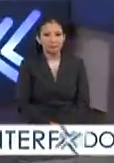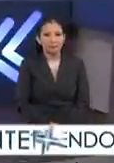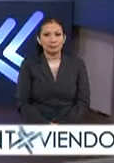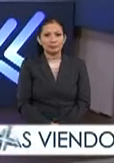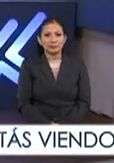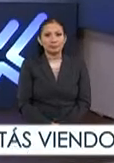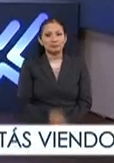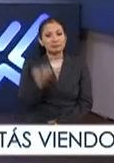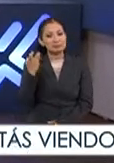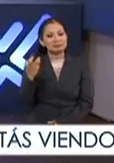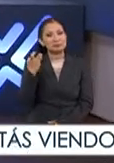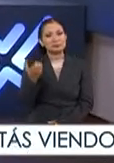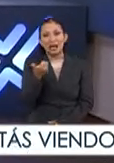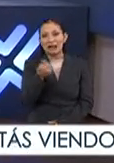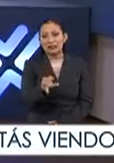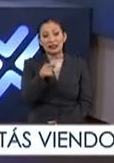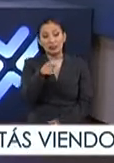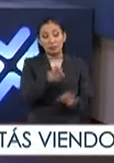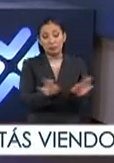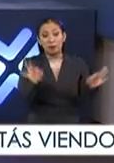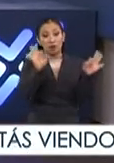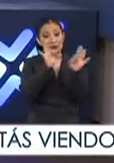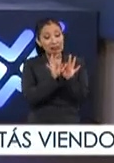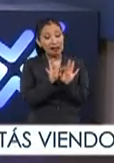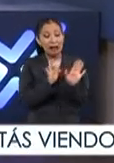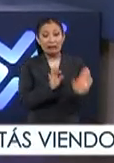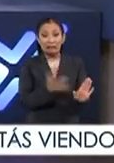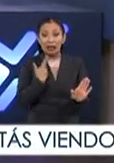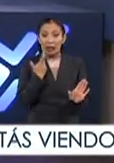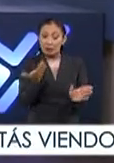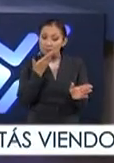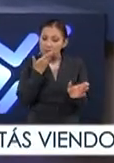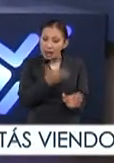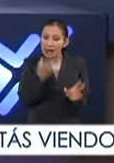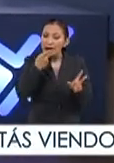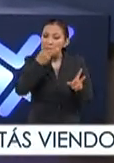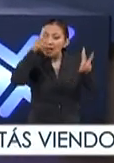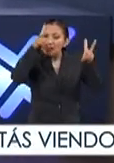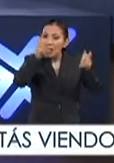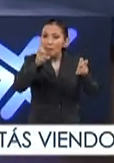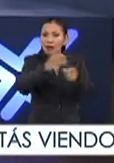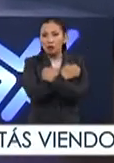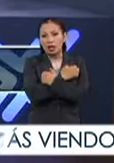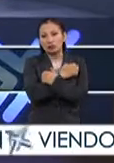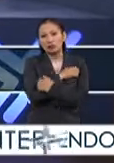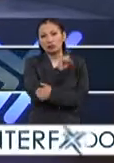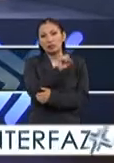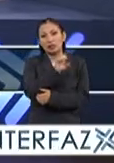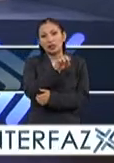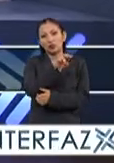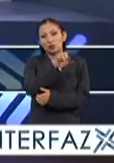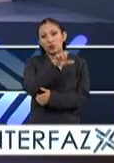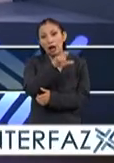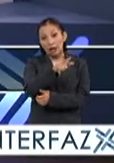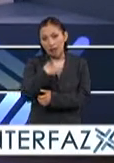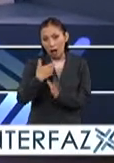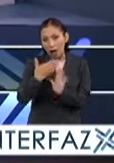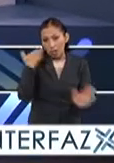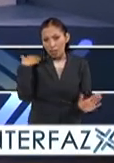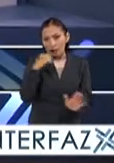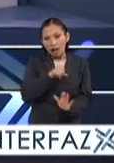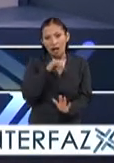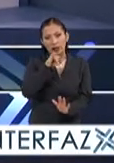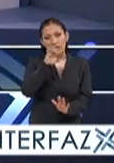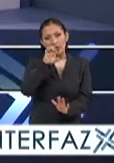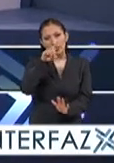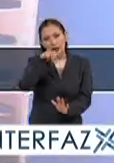Pues ahí está. Así es, Omar, es muy importante el correcto abordaje de la educación sexual, ya lo habíamos platicado aquí en la Agencia Informativa